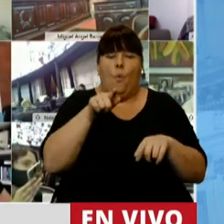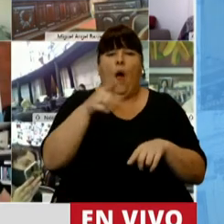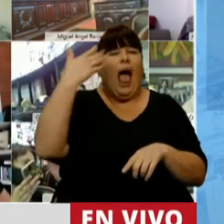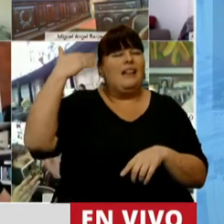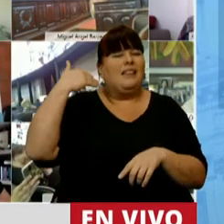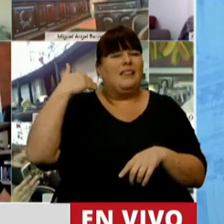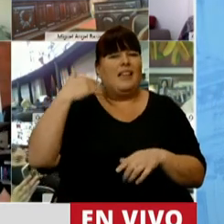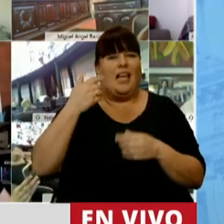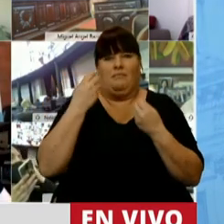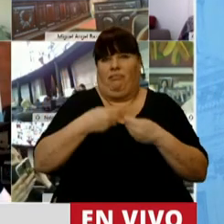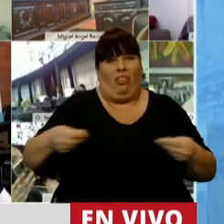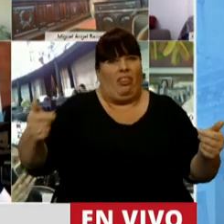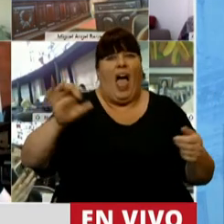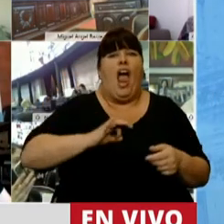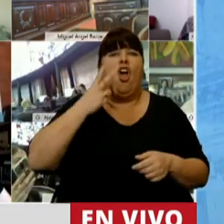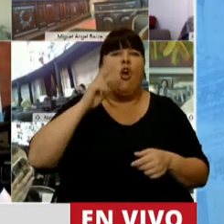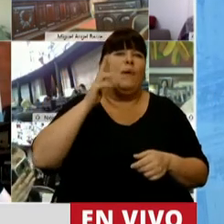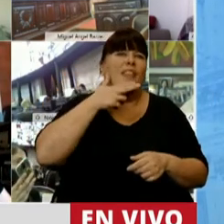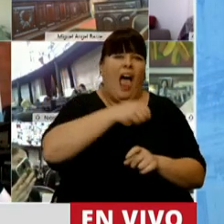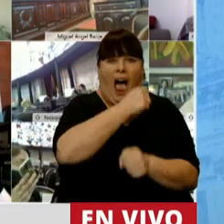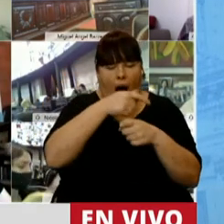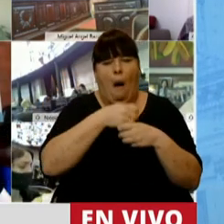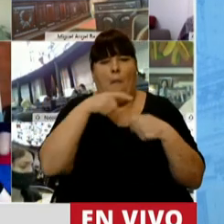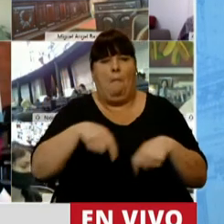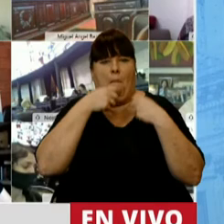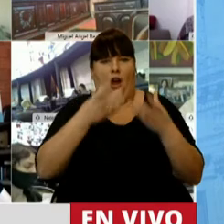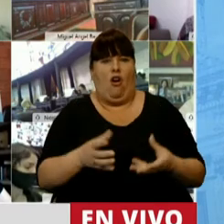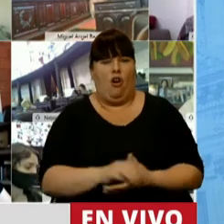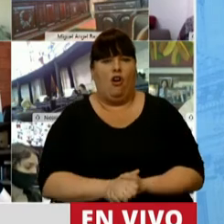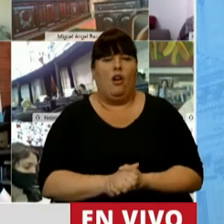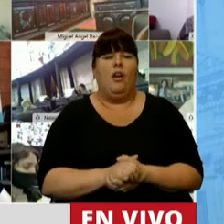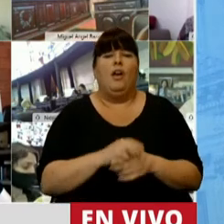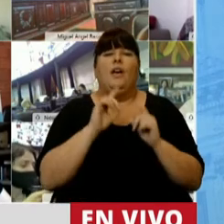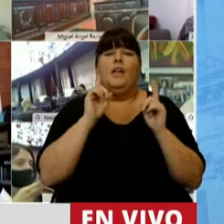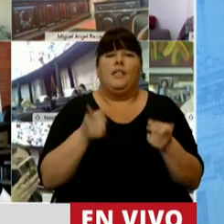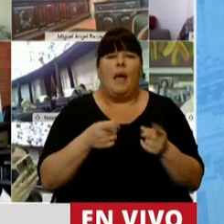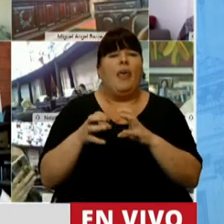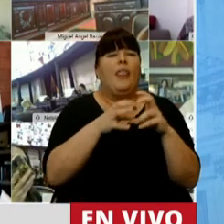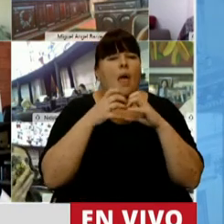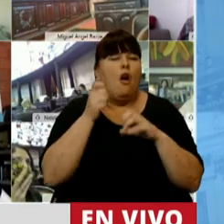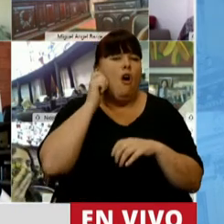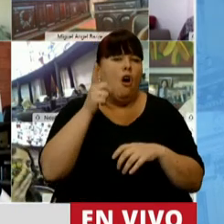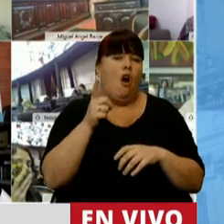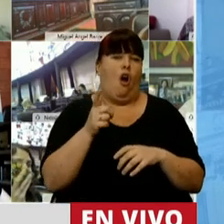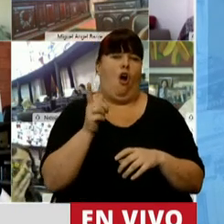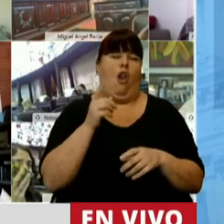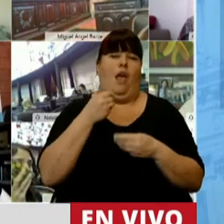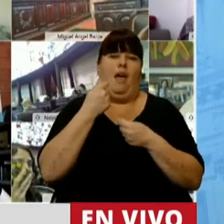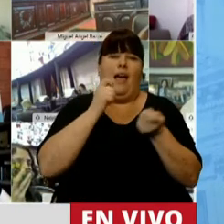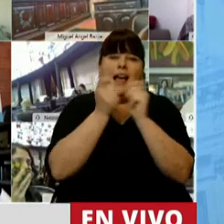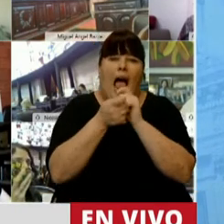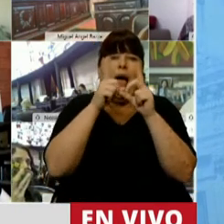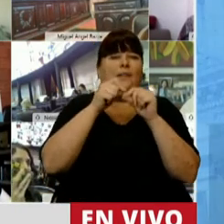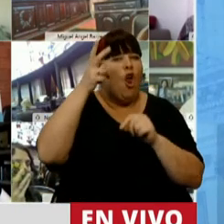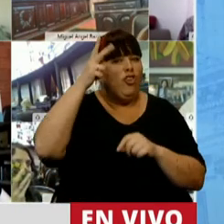que había perdido desde el año 2017. Descartando también en el debate haber podido introducir cambios en el